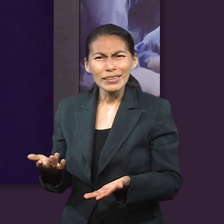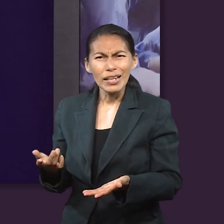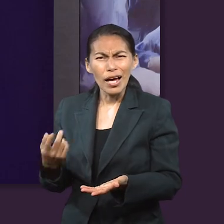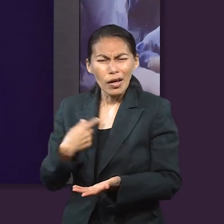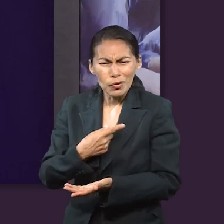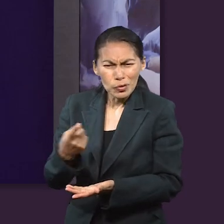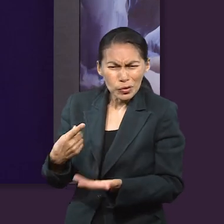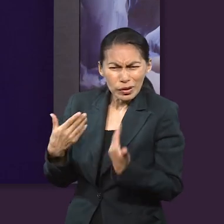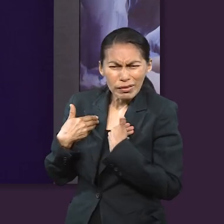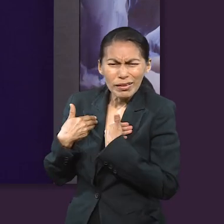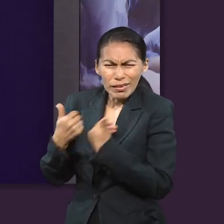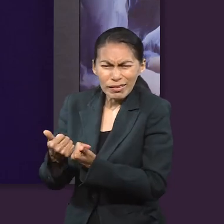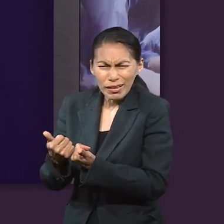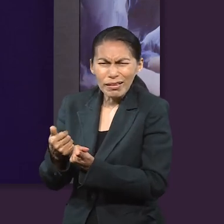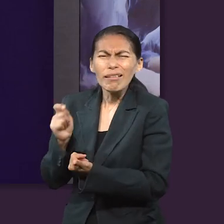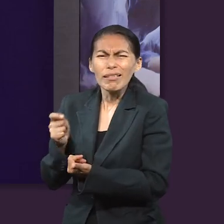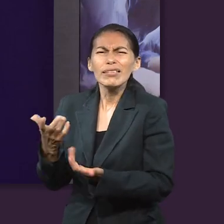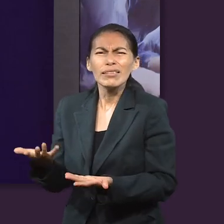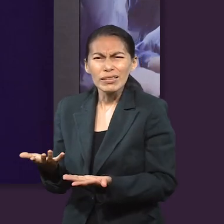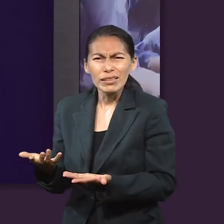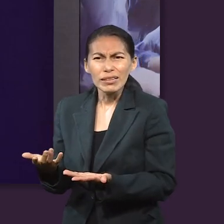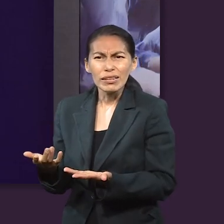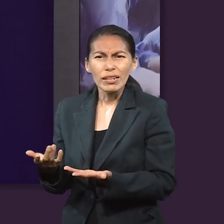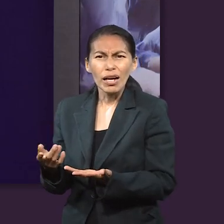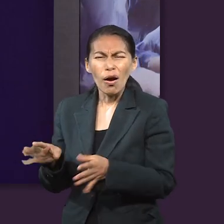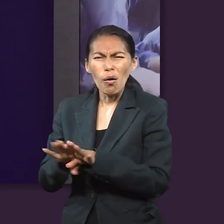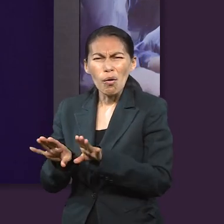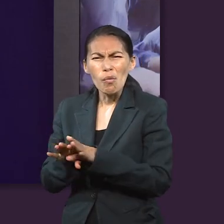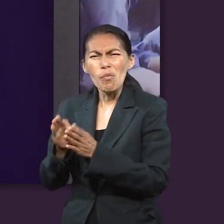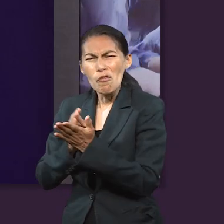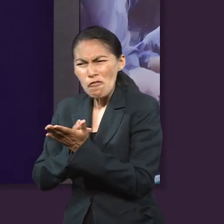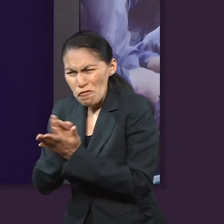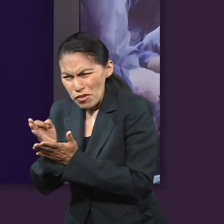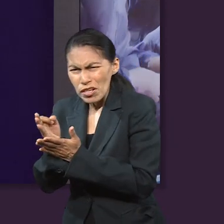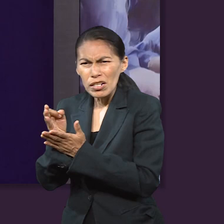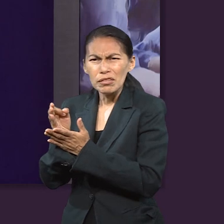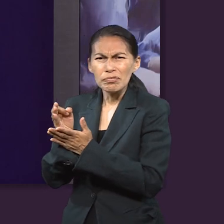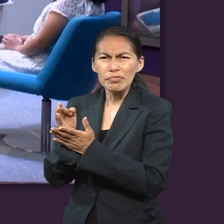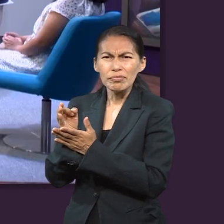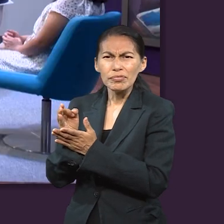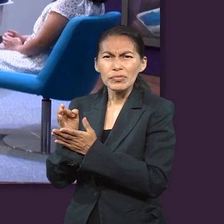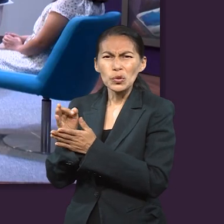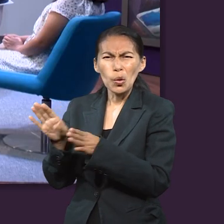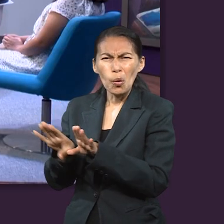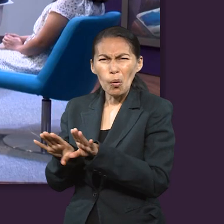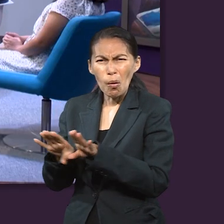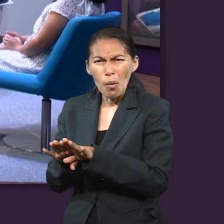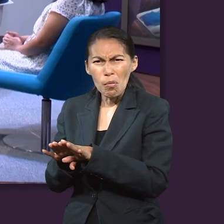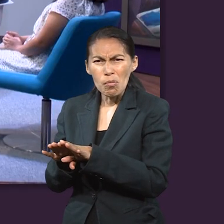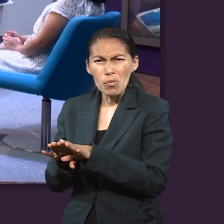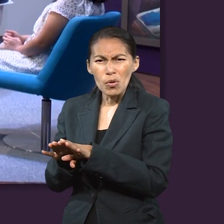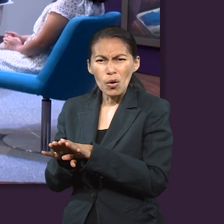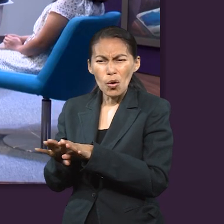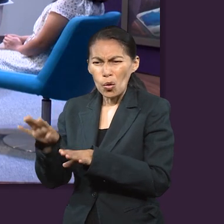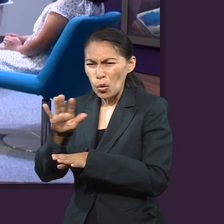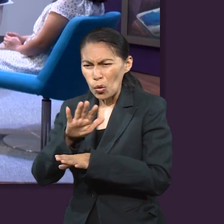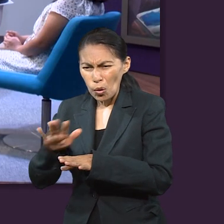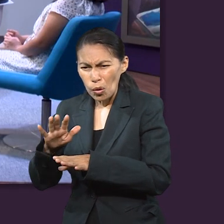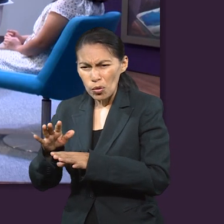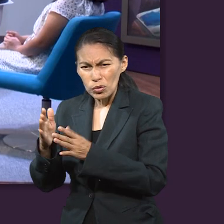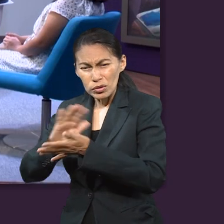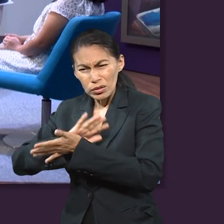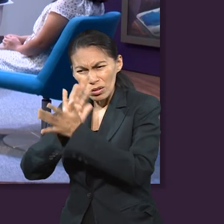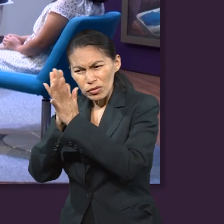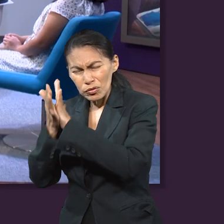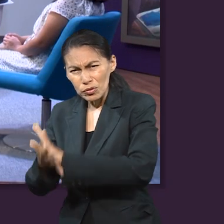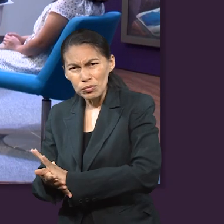entendidos? ¿O qué es lo que tendríamos que entender para ser de los que se mantienen firmes, para ser de los que